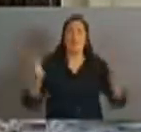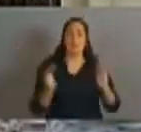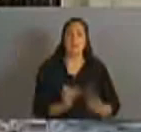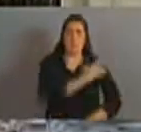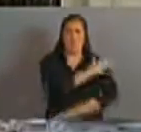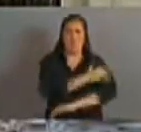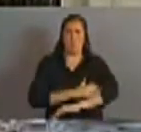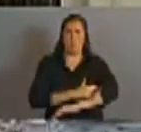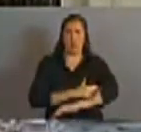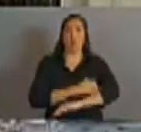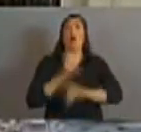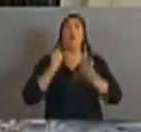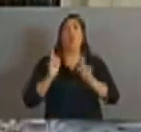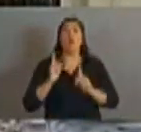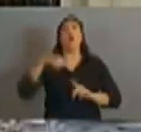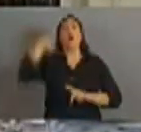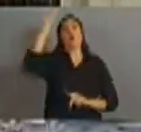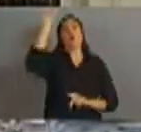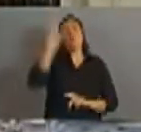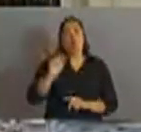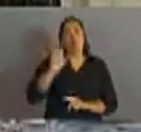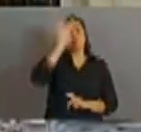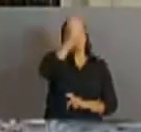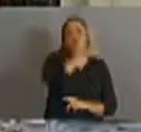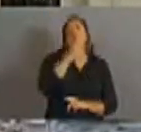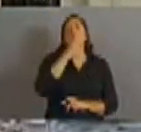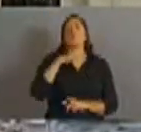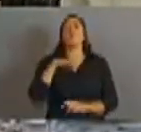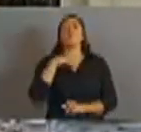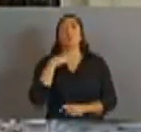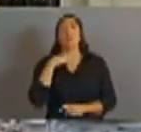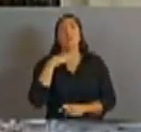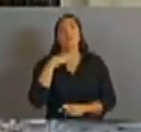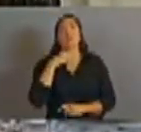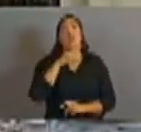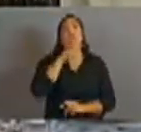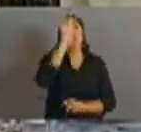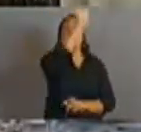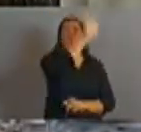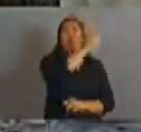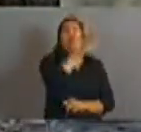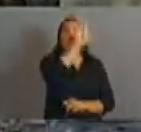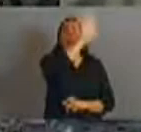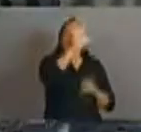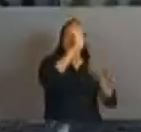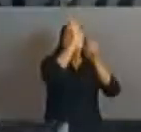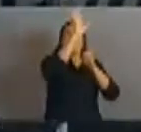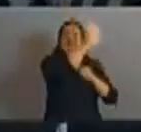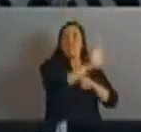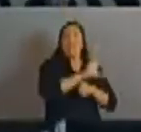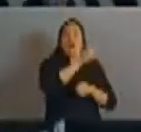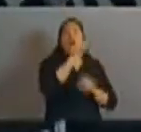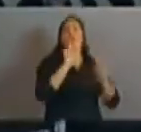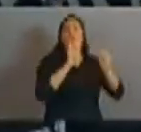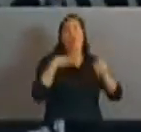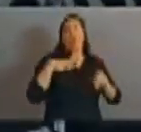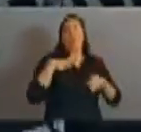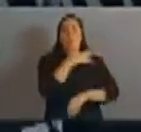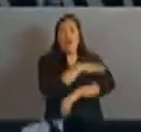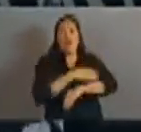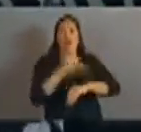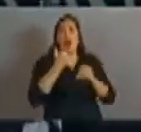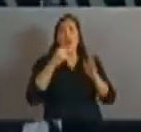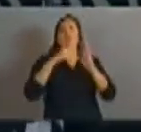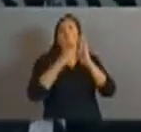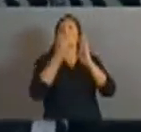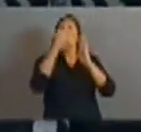se mantuvo constante en México y en América Central. Por otro lado, indica que si bien Argentina